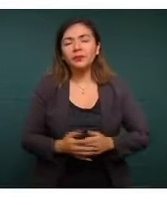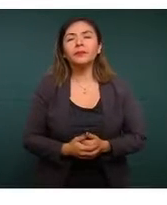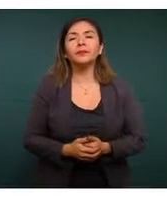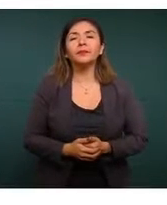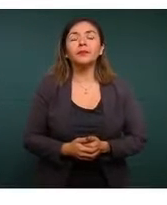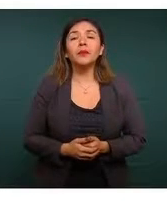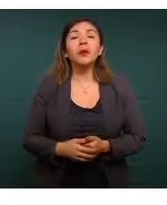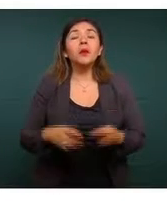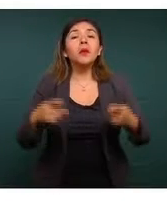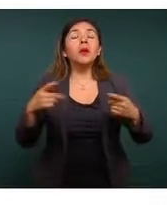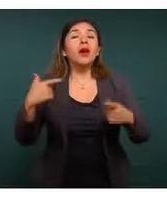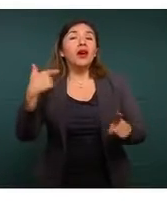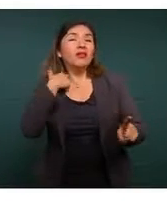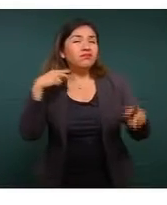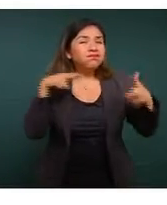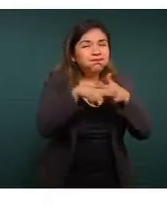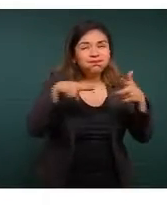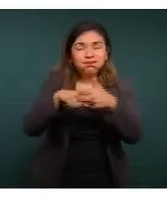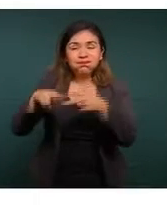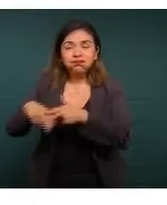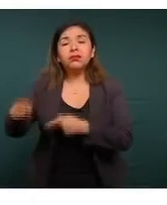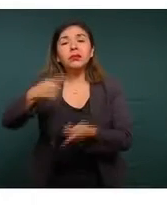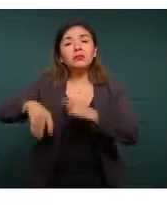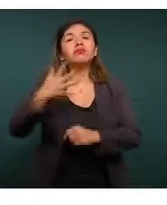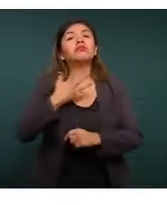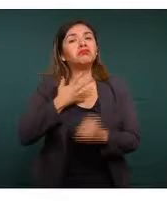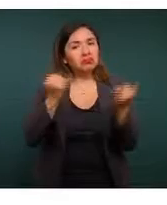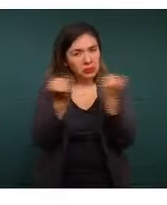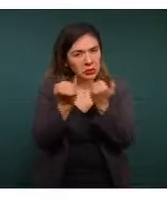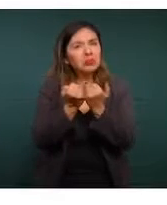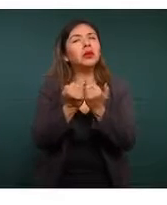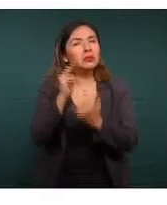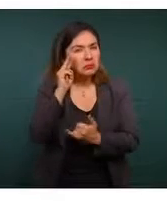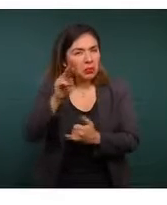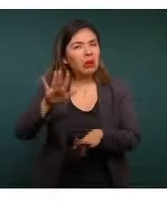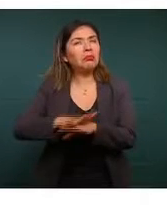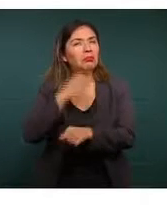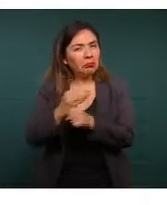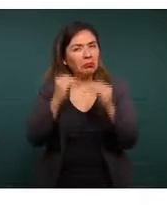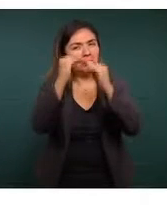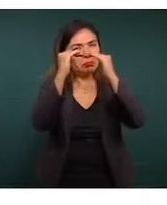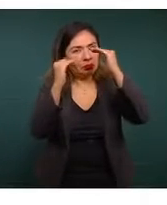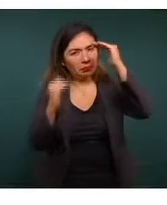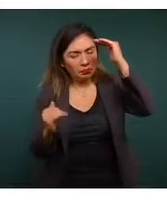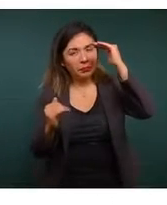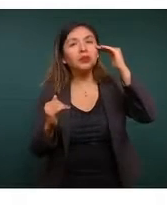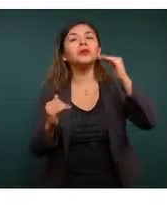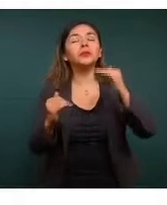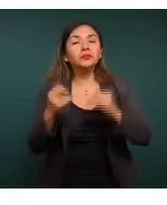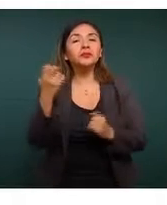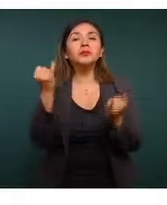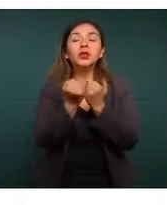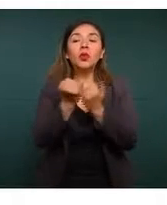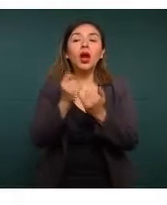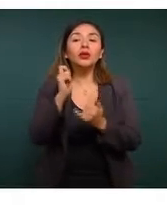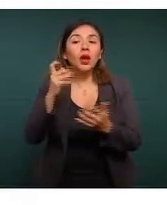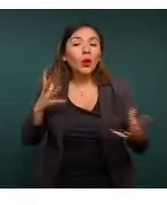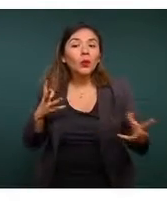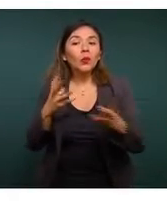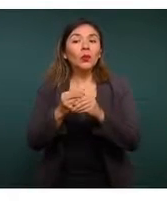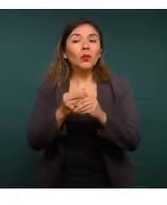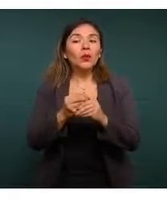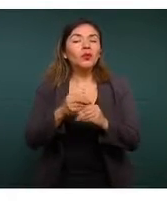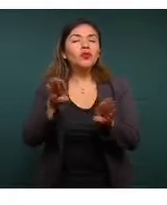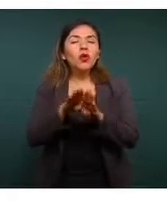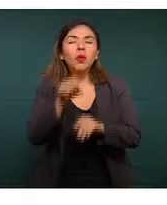En homicidios dolosos, también una tendencia a la baja. Aquí también en el acumulado es